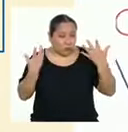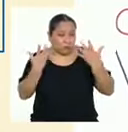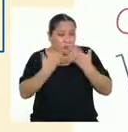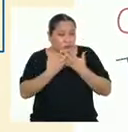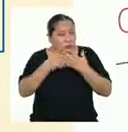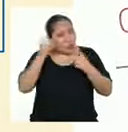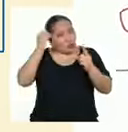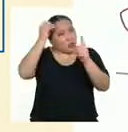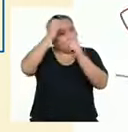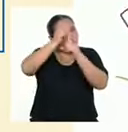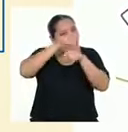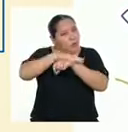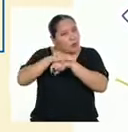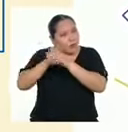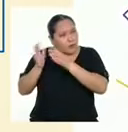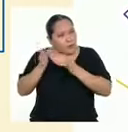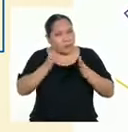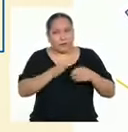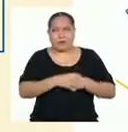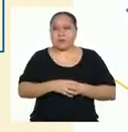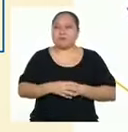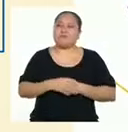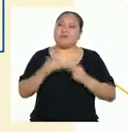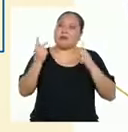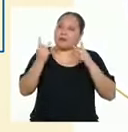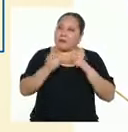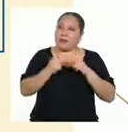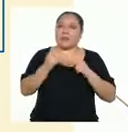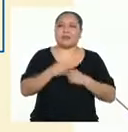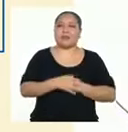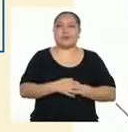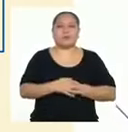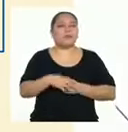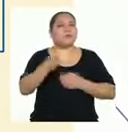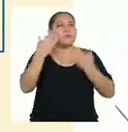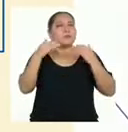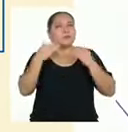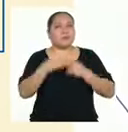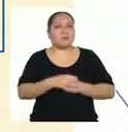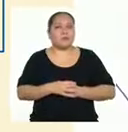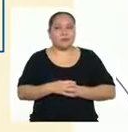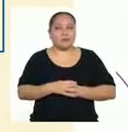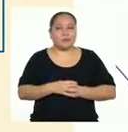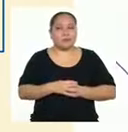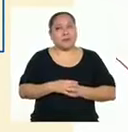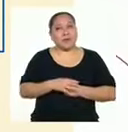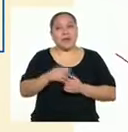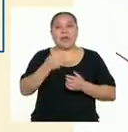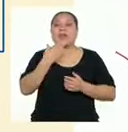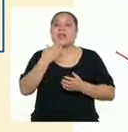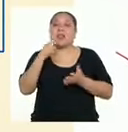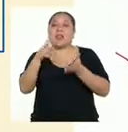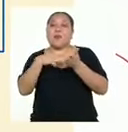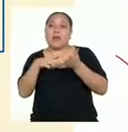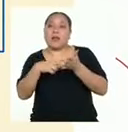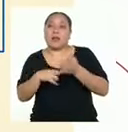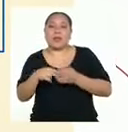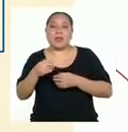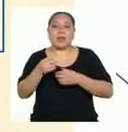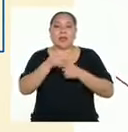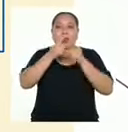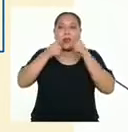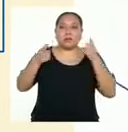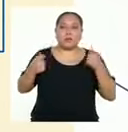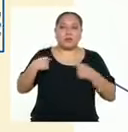planteado en mi planificación? Perfecto. ¿Y para las otras dos? Para el destinatario y registro, debo